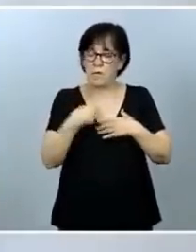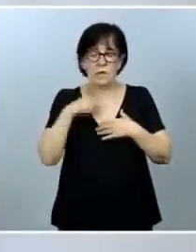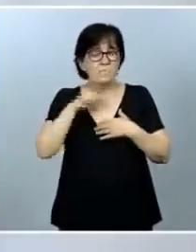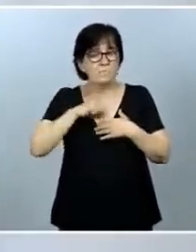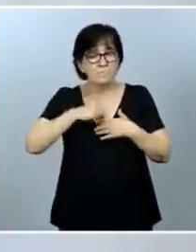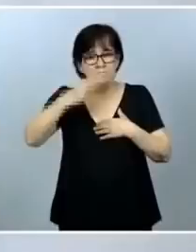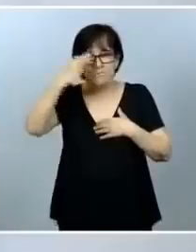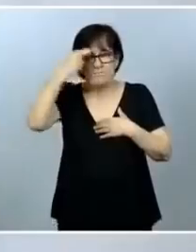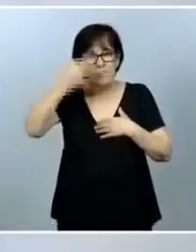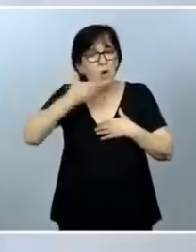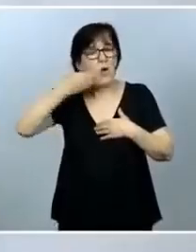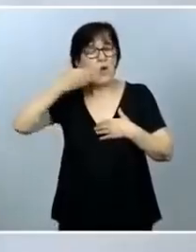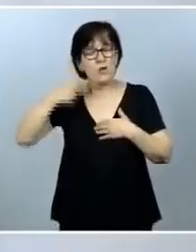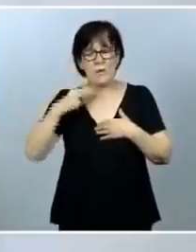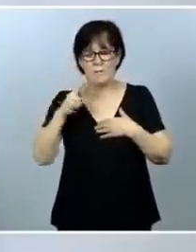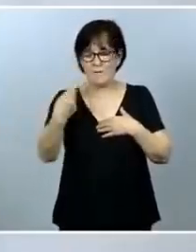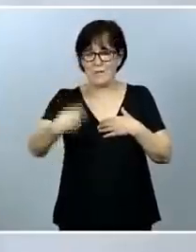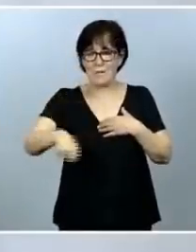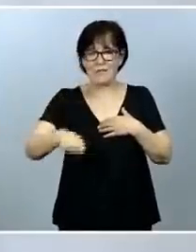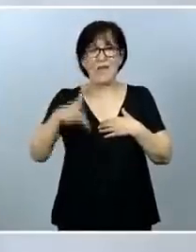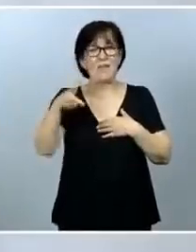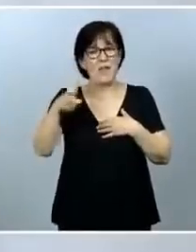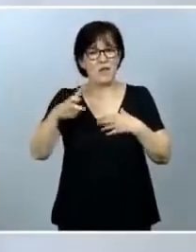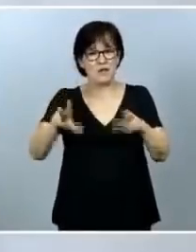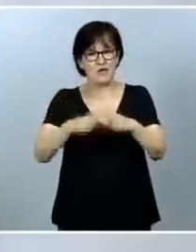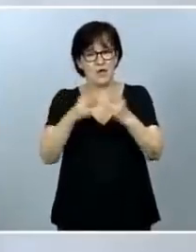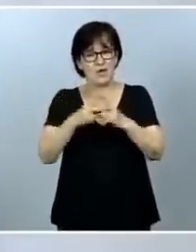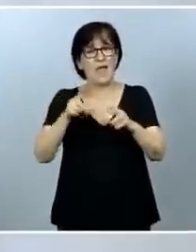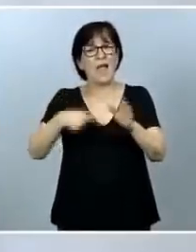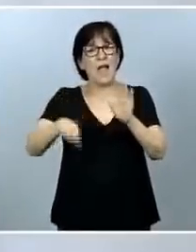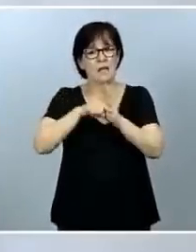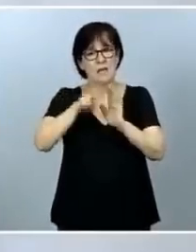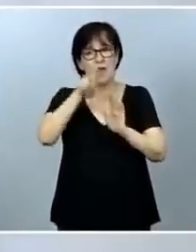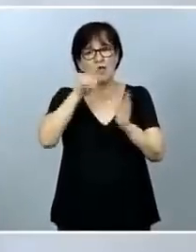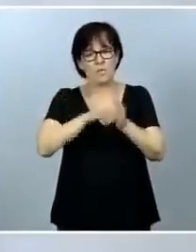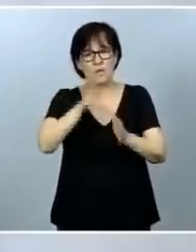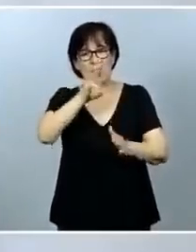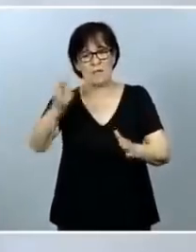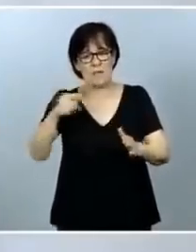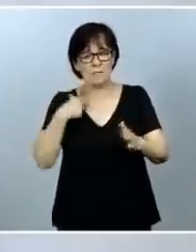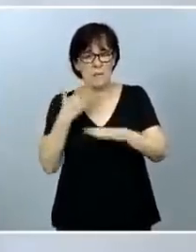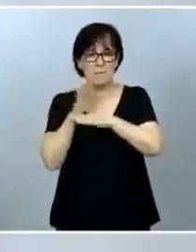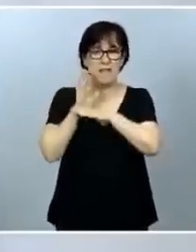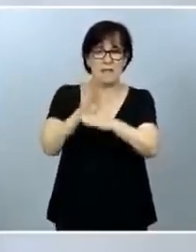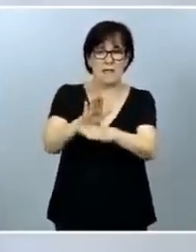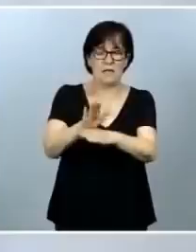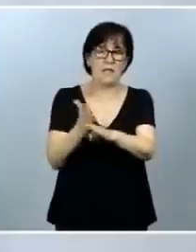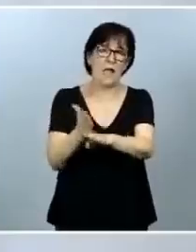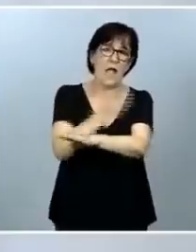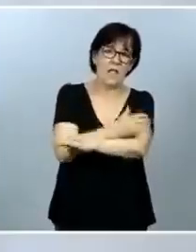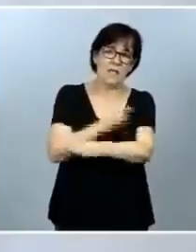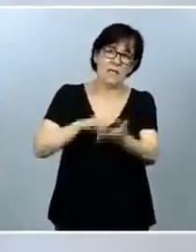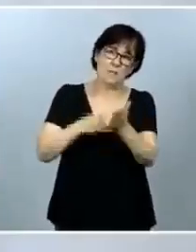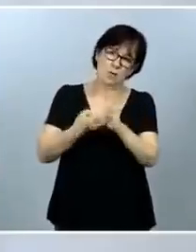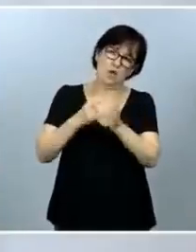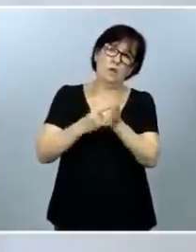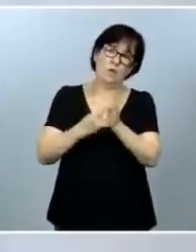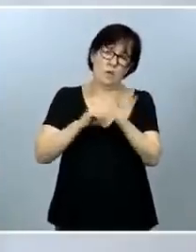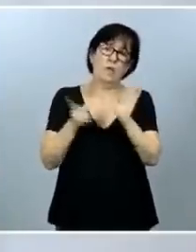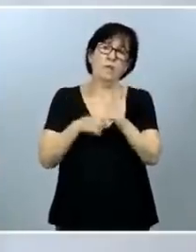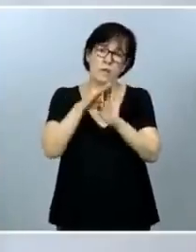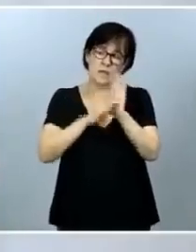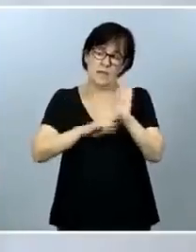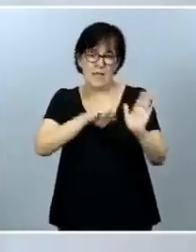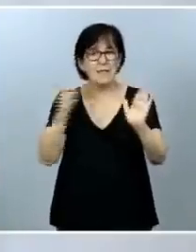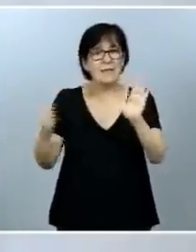como vicepresidente de Derechos Sociales y Agenda 2030 de este Gobierno, presentar hoy el anteproyecto de ley integral